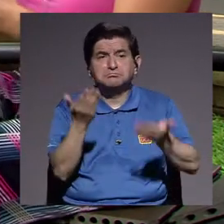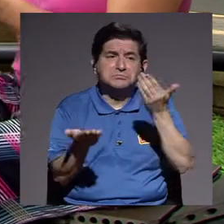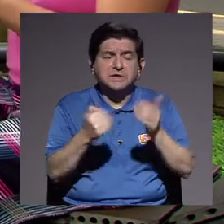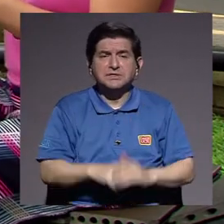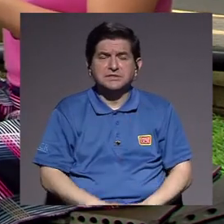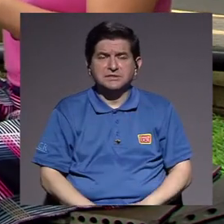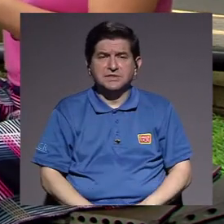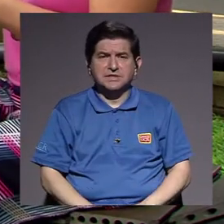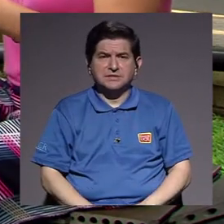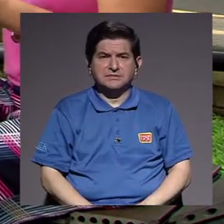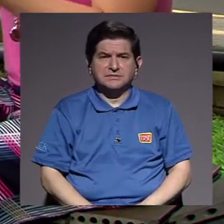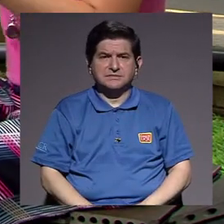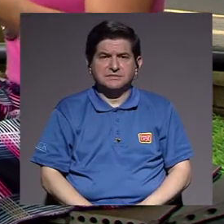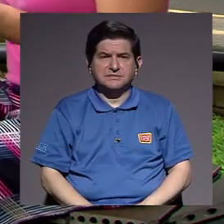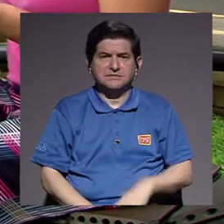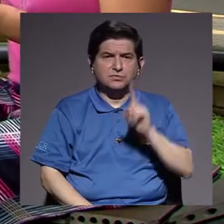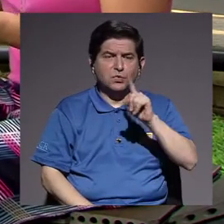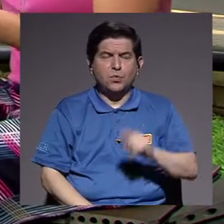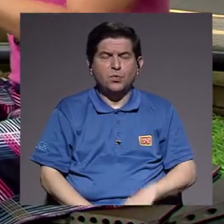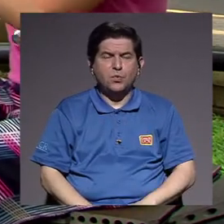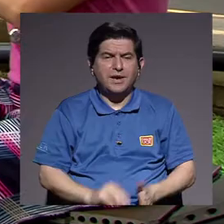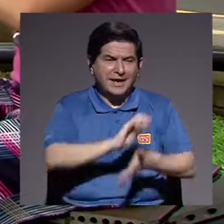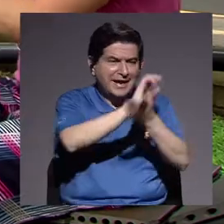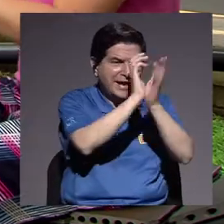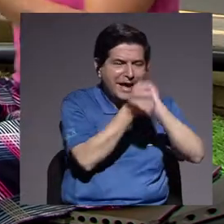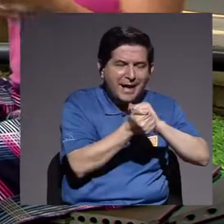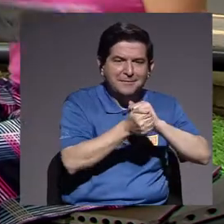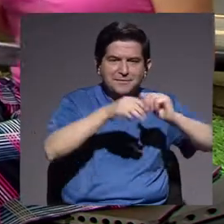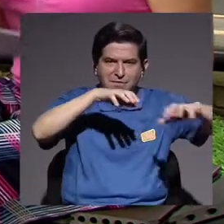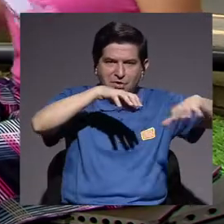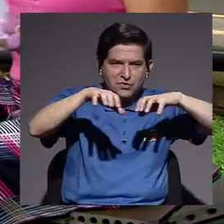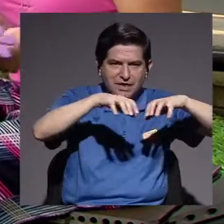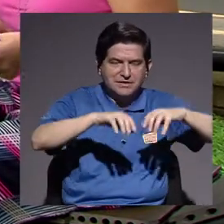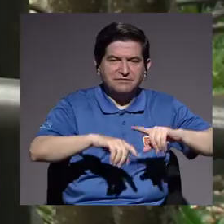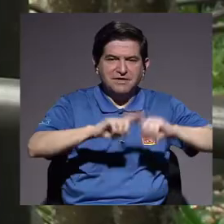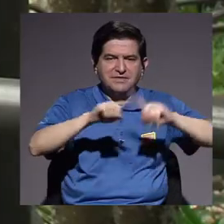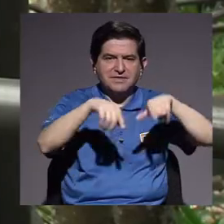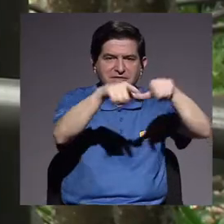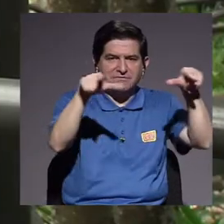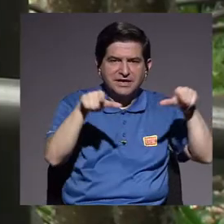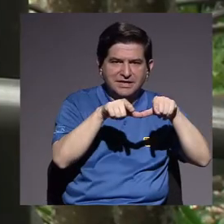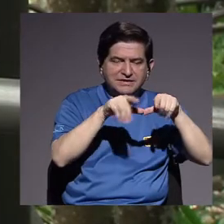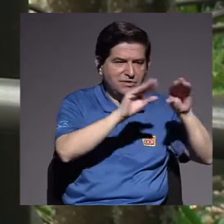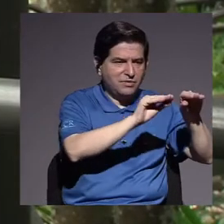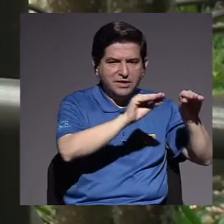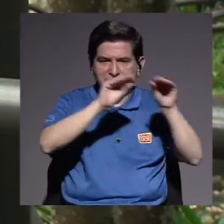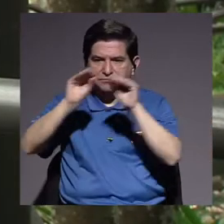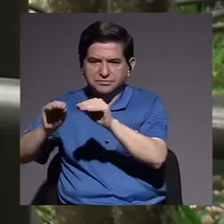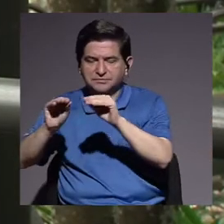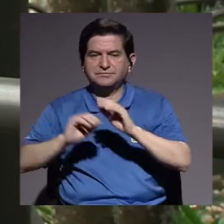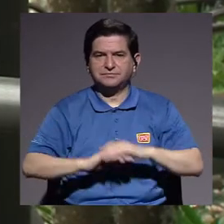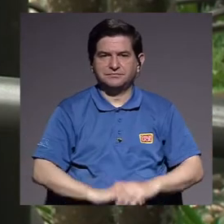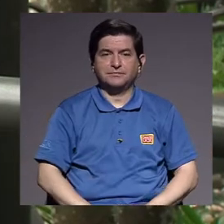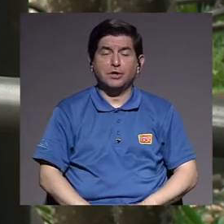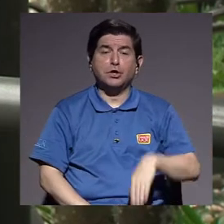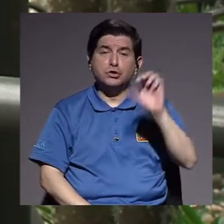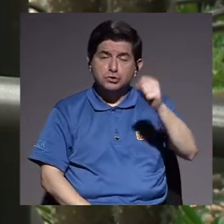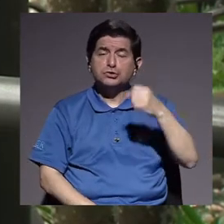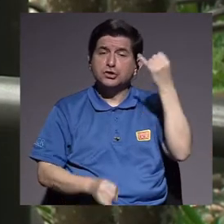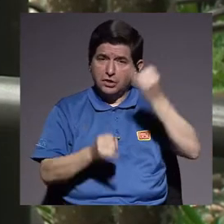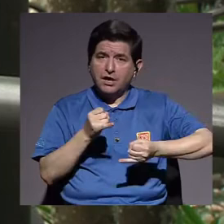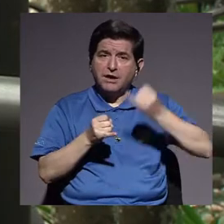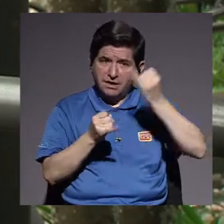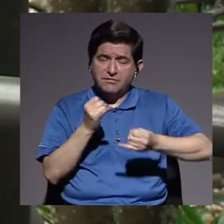paso, un traslado de las actividades de un lugar a otro. Exacto. ¿Verdad? Entonces, no Porque al final de